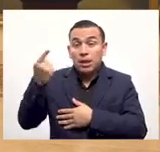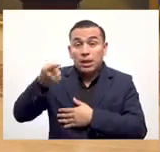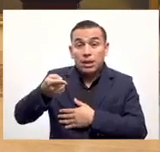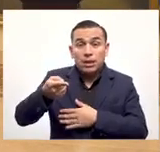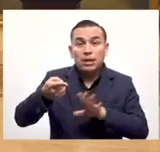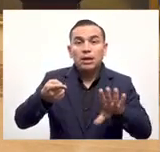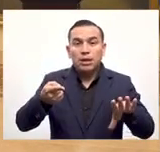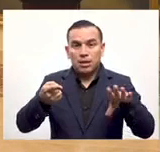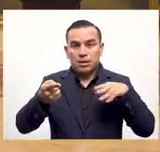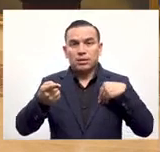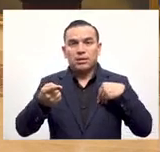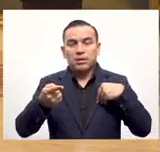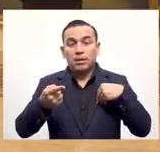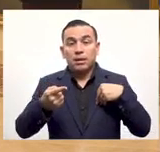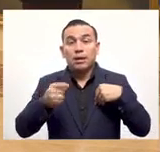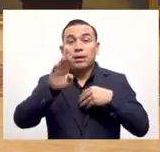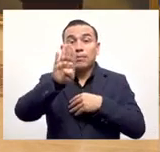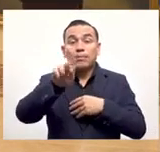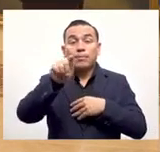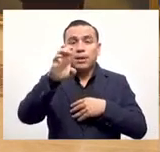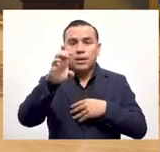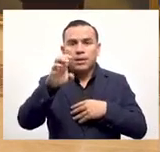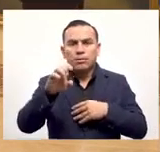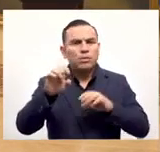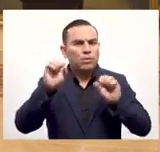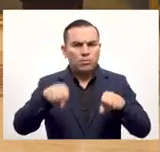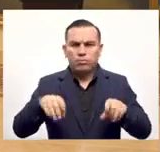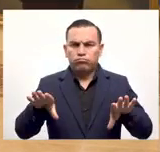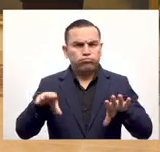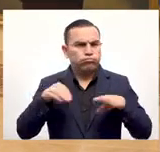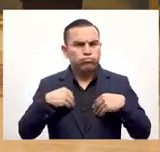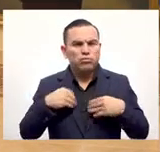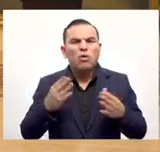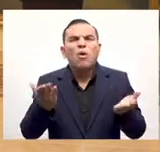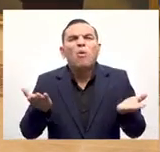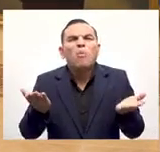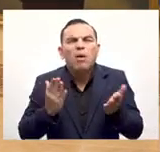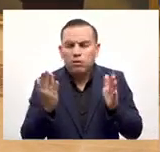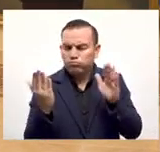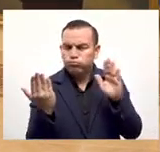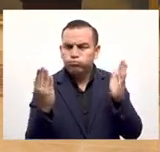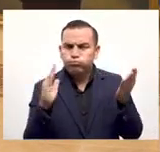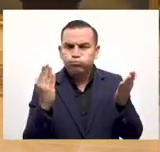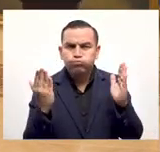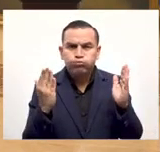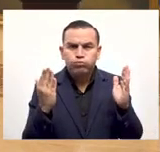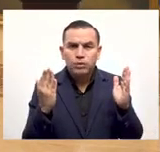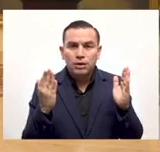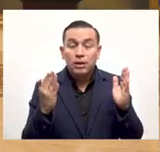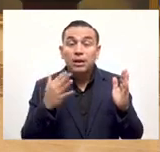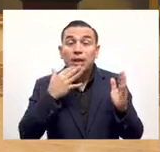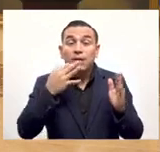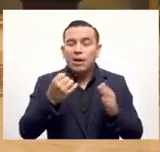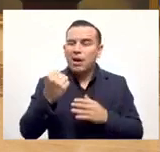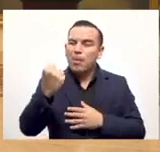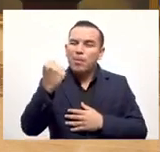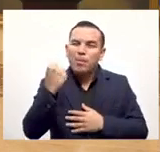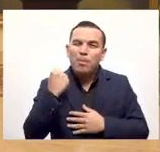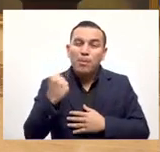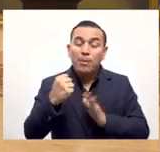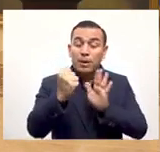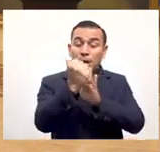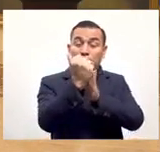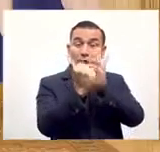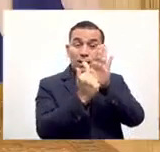están obligados a aceptar Bitcoin, pero no a recibirlo. ¿Cómo es eso de aceptarlo y no recibirlo? Ya lo vamos a explicar. Pero lo que sí es